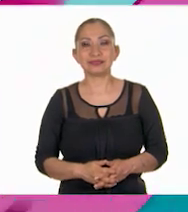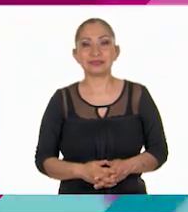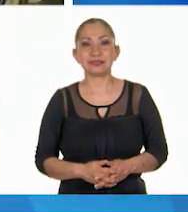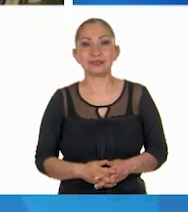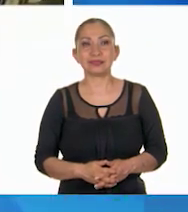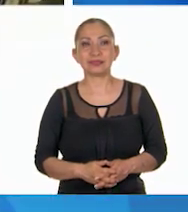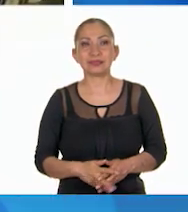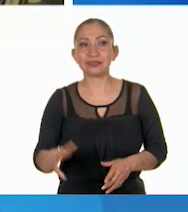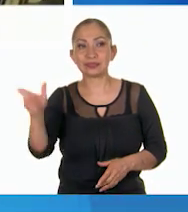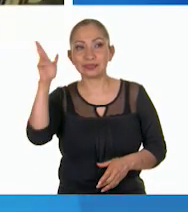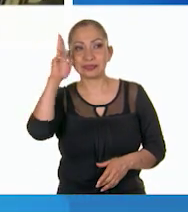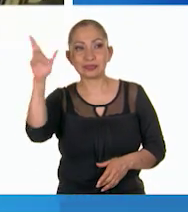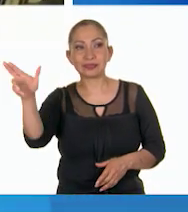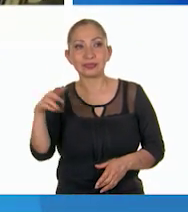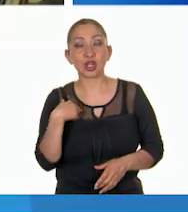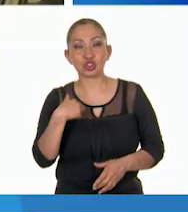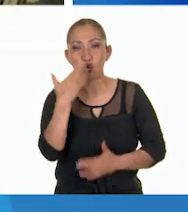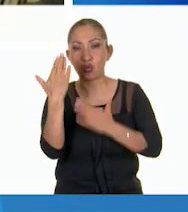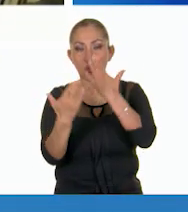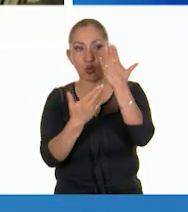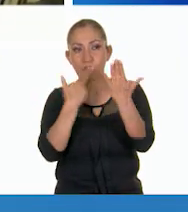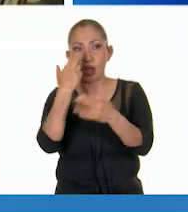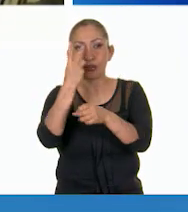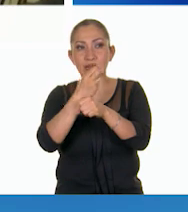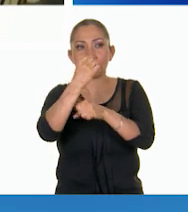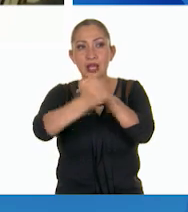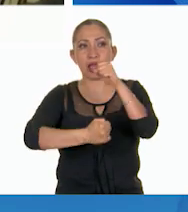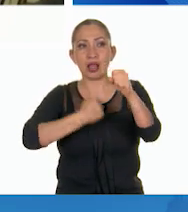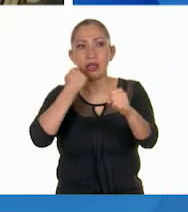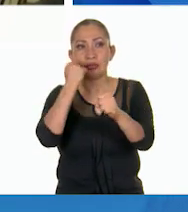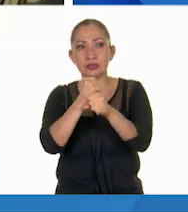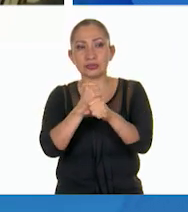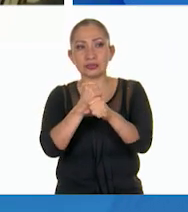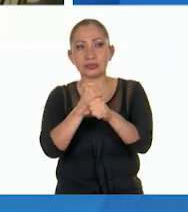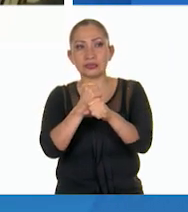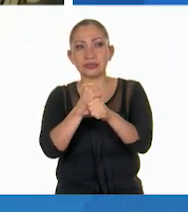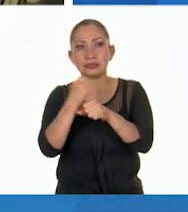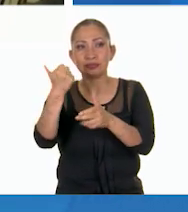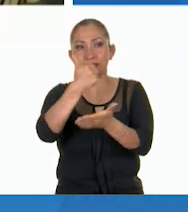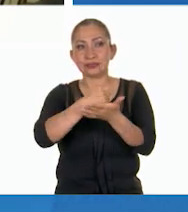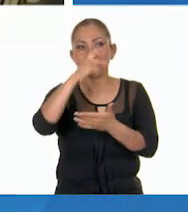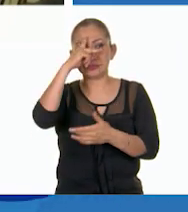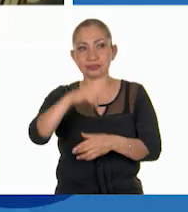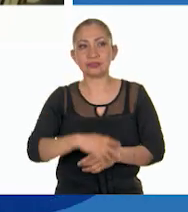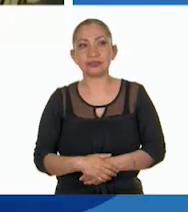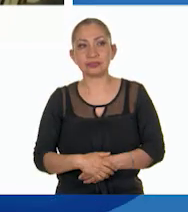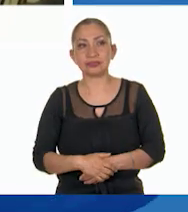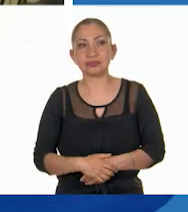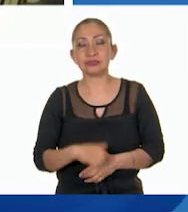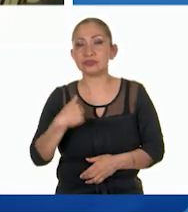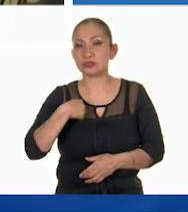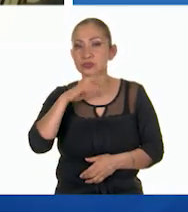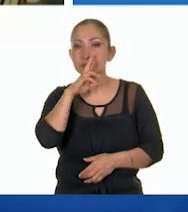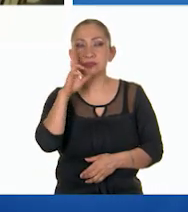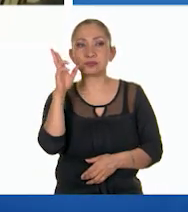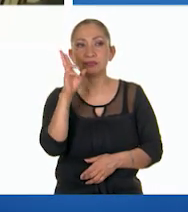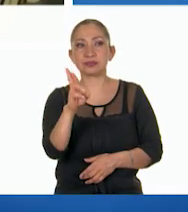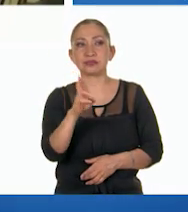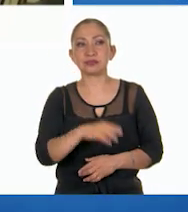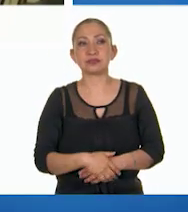Hola, estudio el tercer grado en la Ciudad de México y mi respuesta es